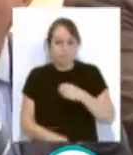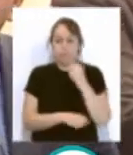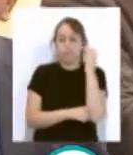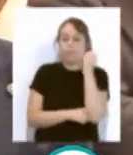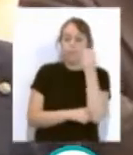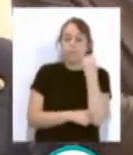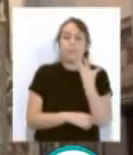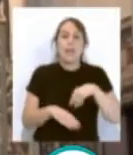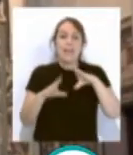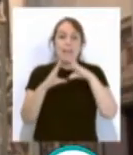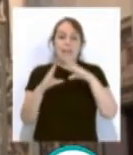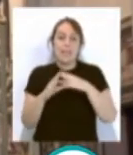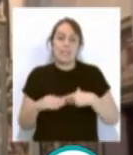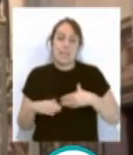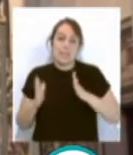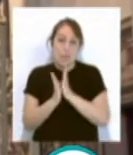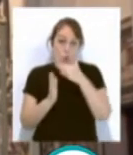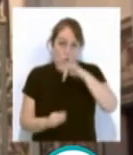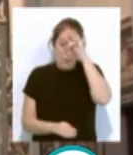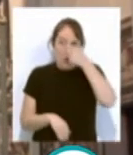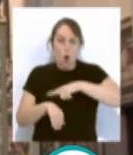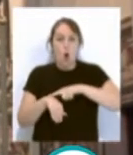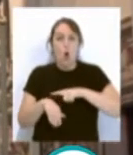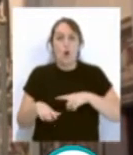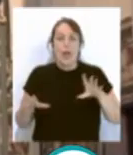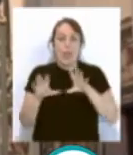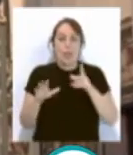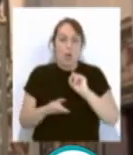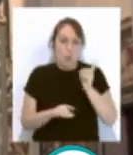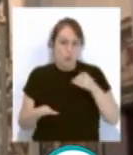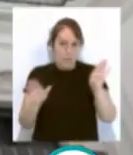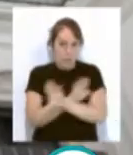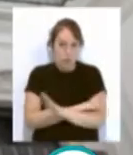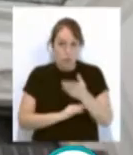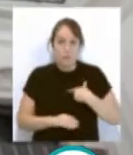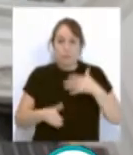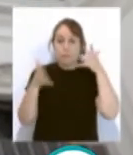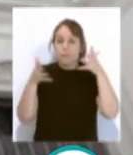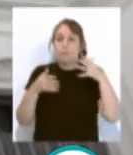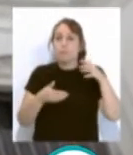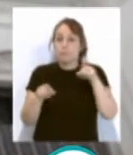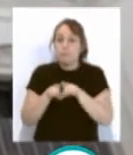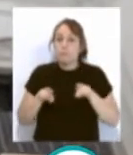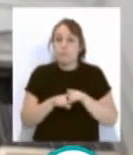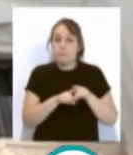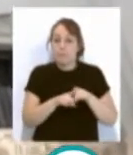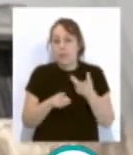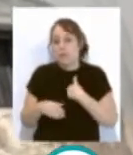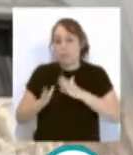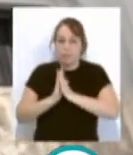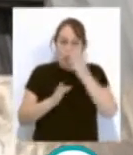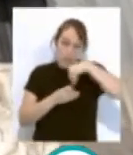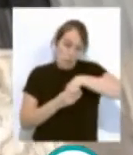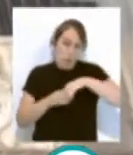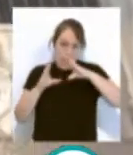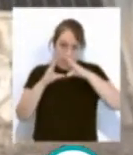en la Iglesia de Santo Domingo. A las 10 y cuarto de la noche el Consejo de Hermandades y Cofradías celebrará el rezo del Rosario en el interior del